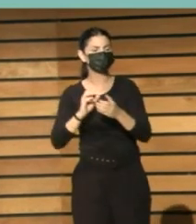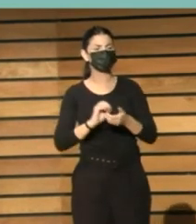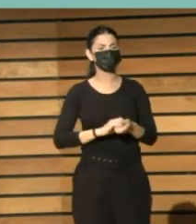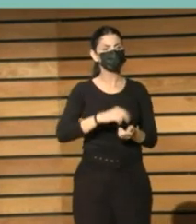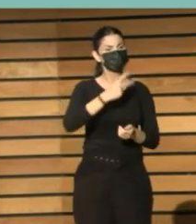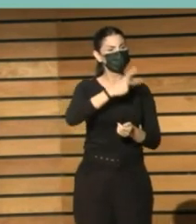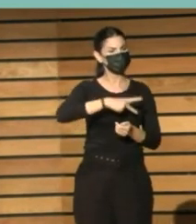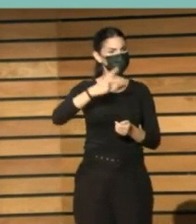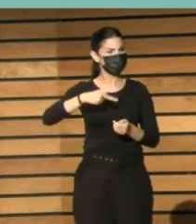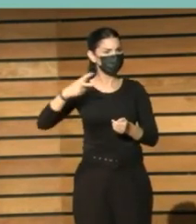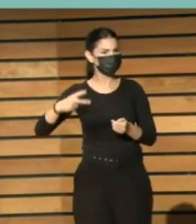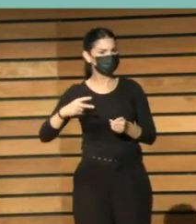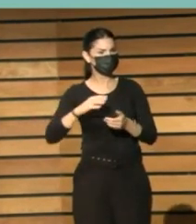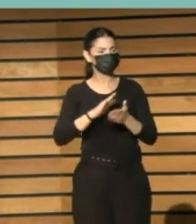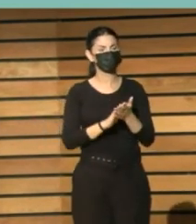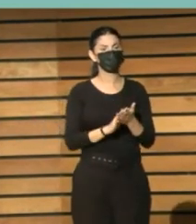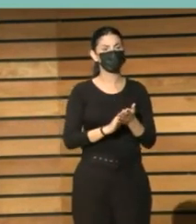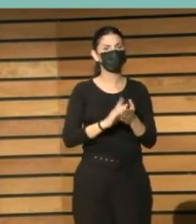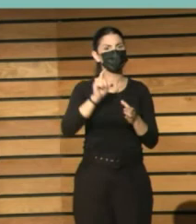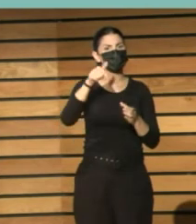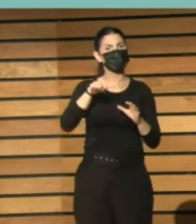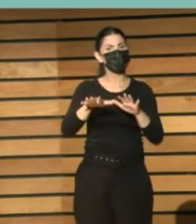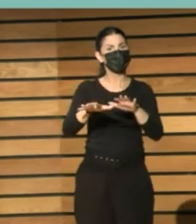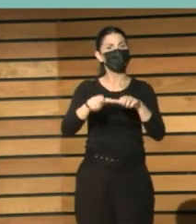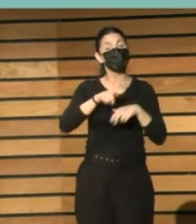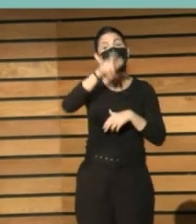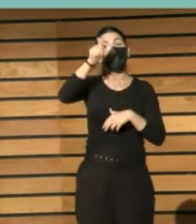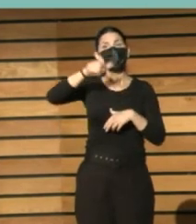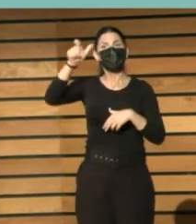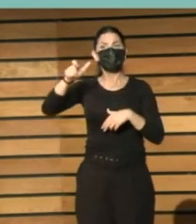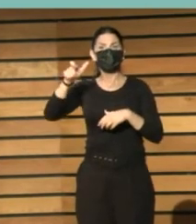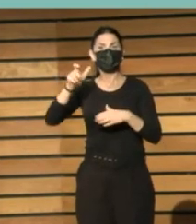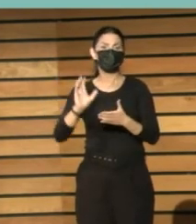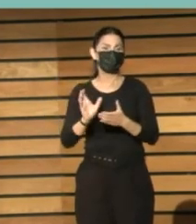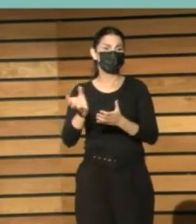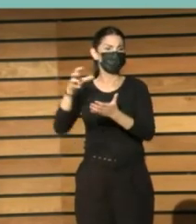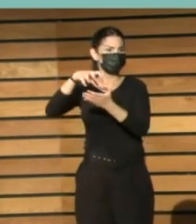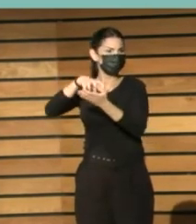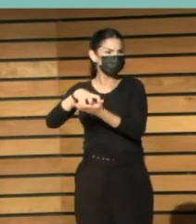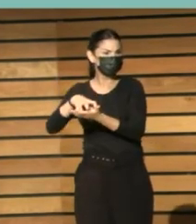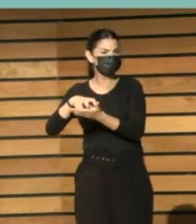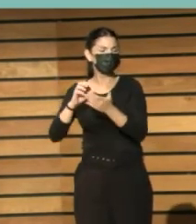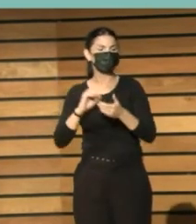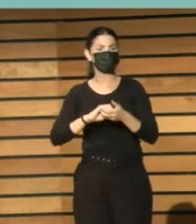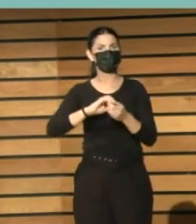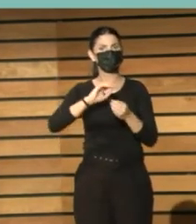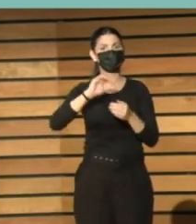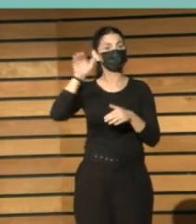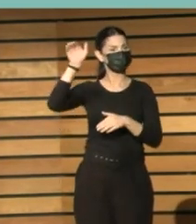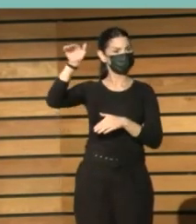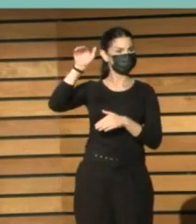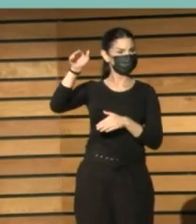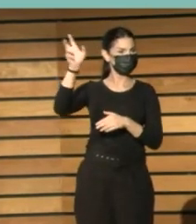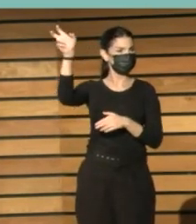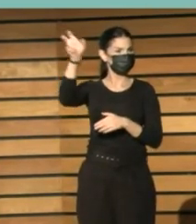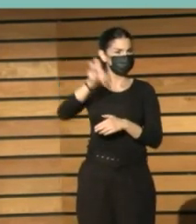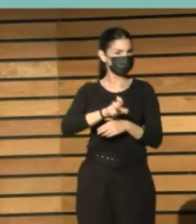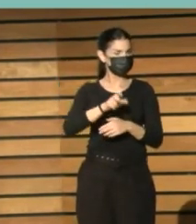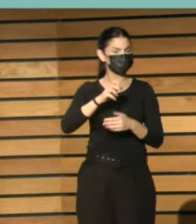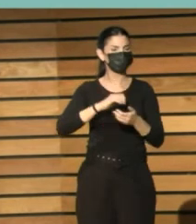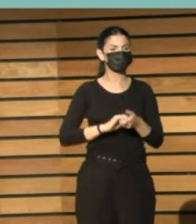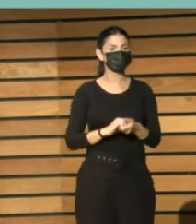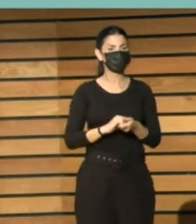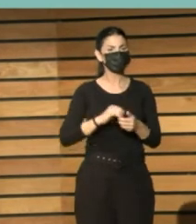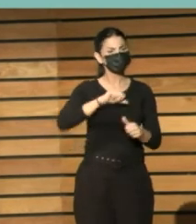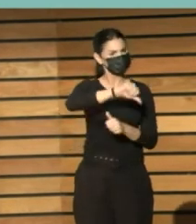sí, acogimos a un grupo de bibliotecarios iberoamericanos. Qué oportuno este año recordarles en esta celebración iberoamericana